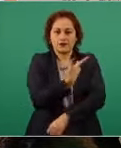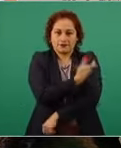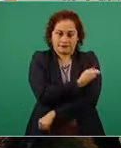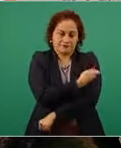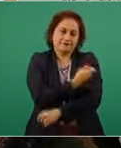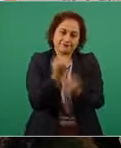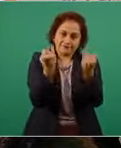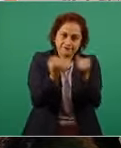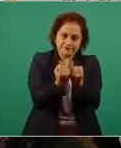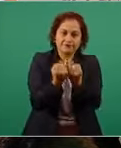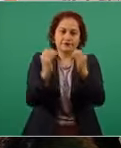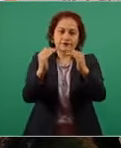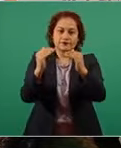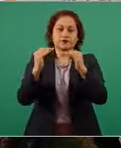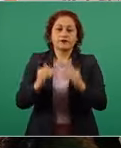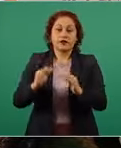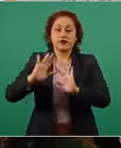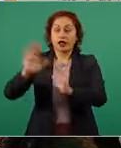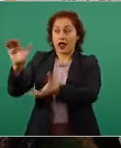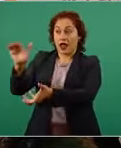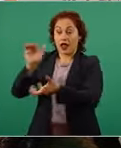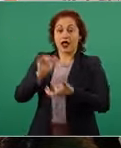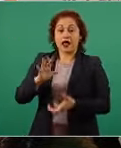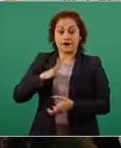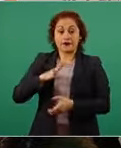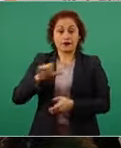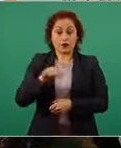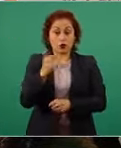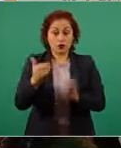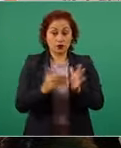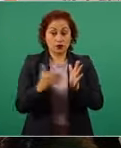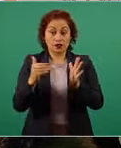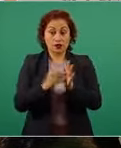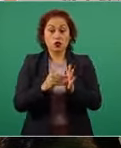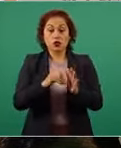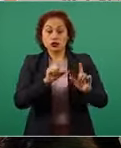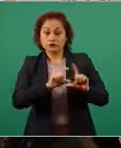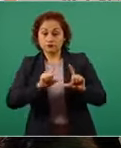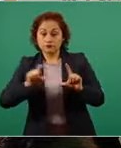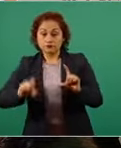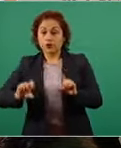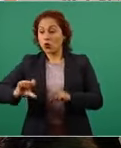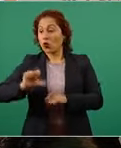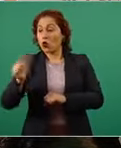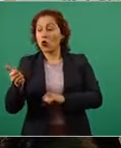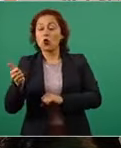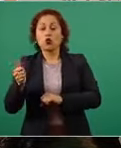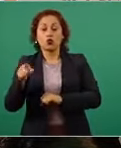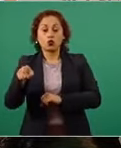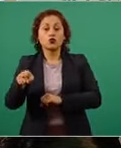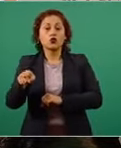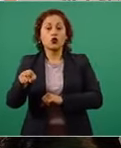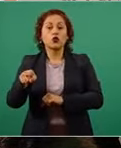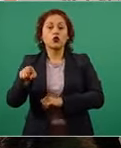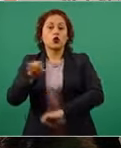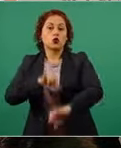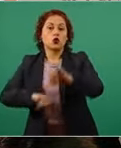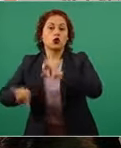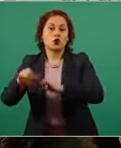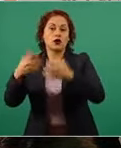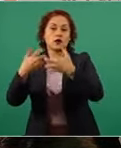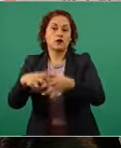envasando, igual que las que mencioné de Astra, en otro laboratorio que está ubicado en Querétaro, que se llama